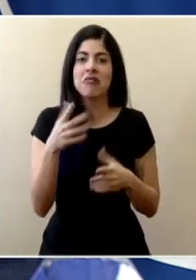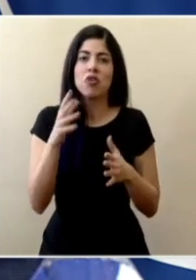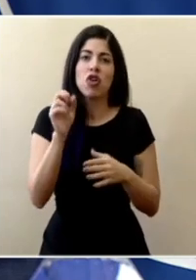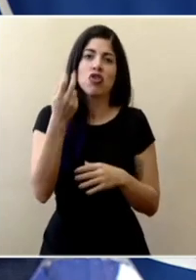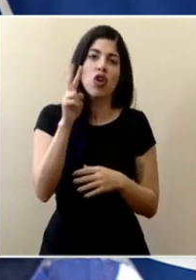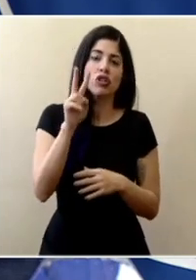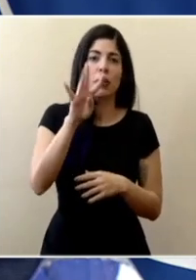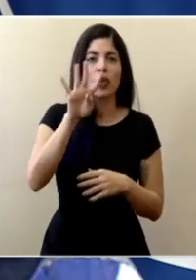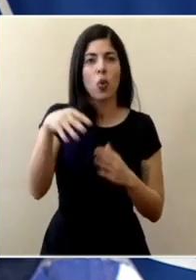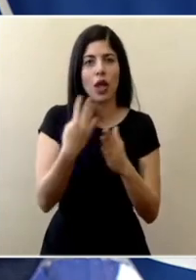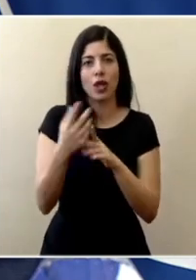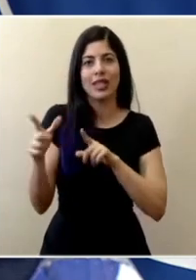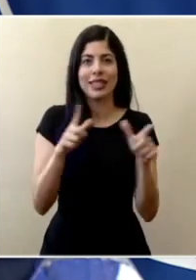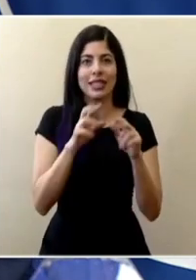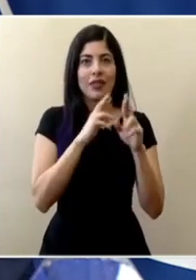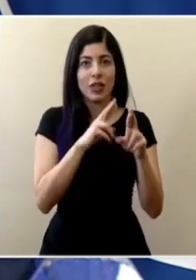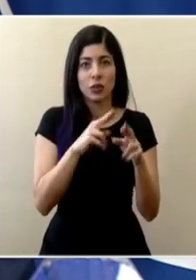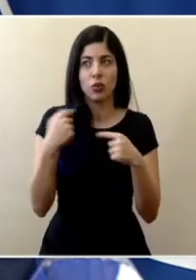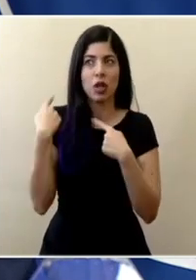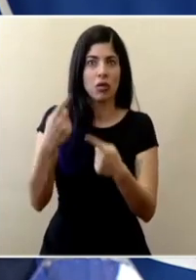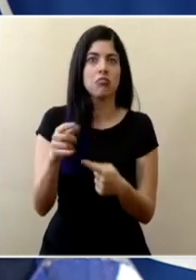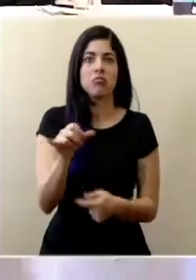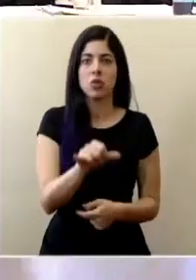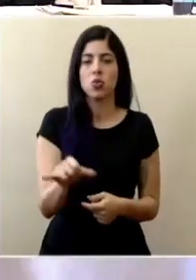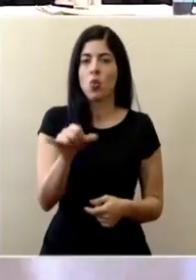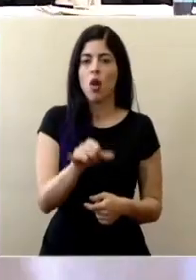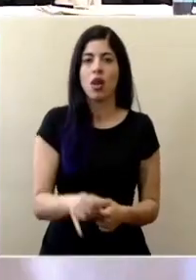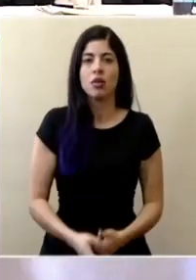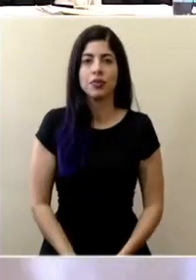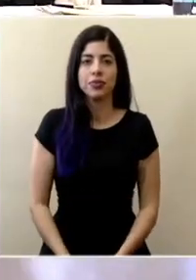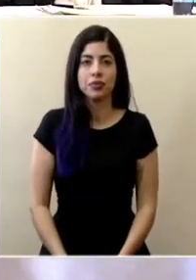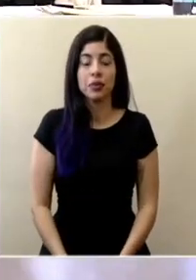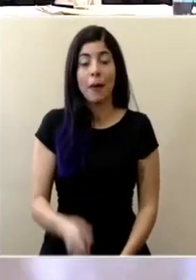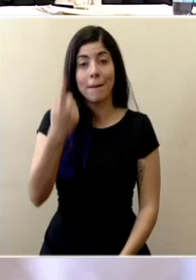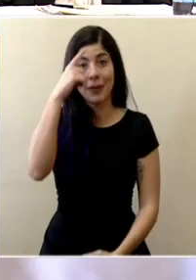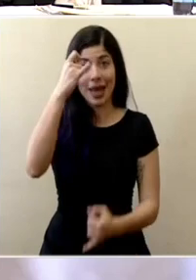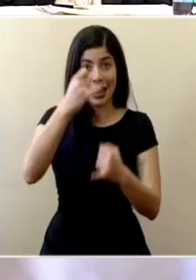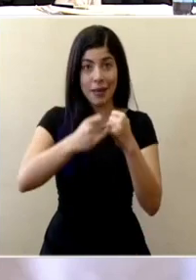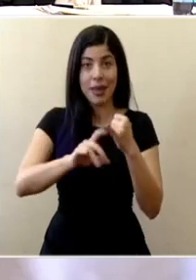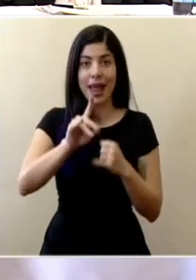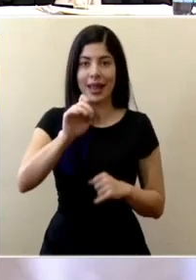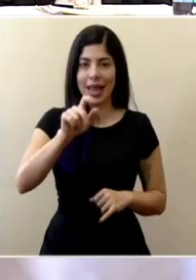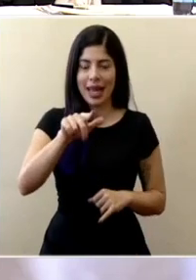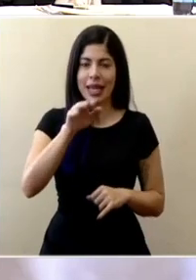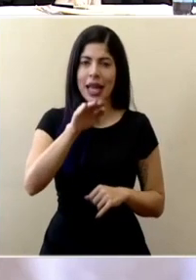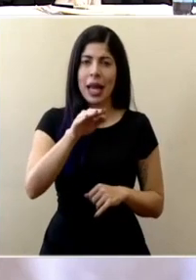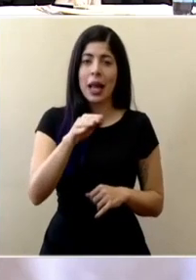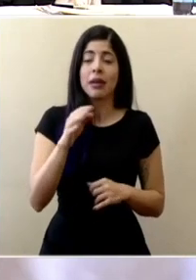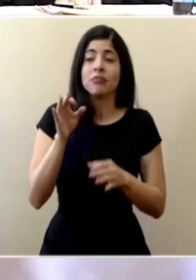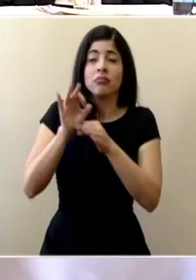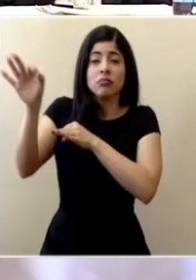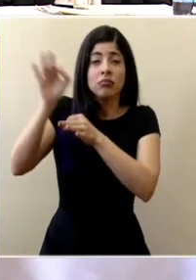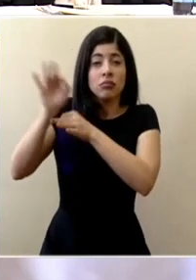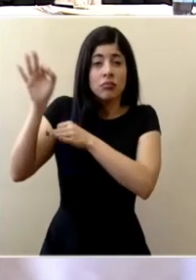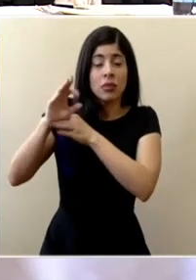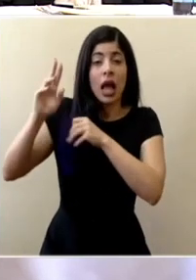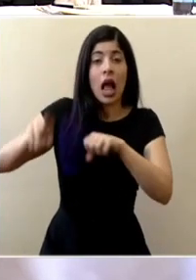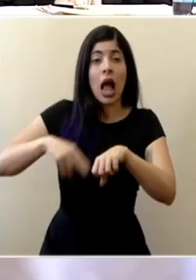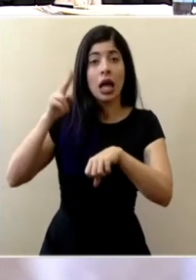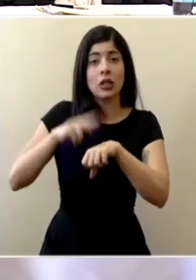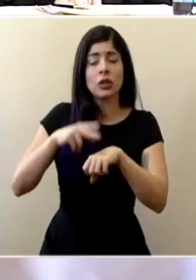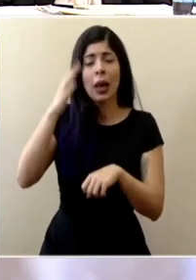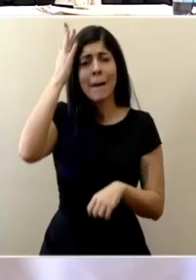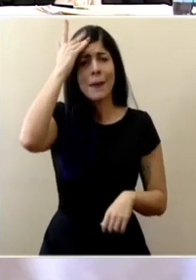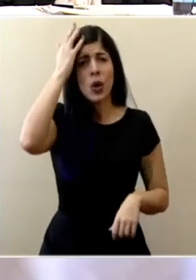de 12 a 24 horas y eso es lo que hemos venido manejando Para finalizar don Daniel medios regionales y nacionales